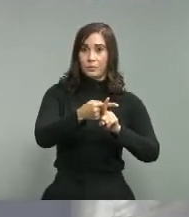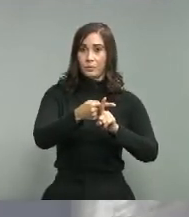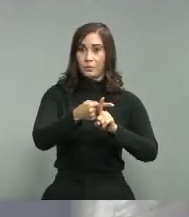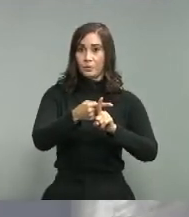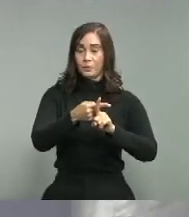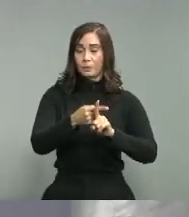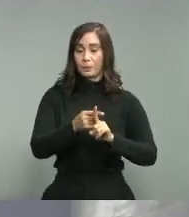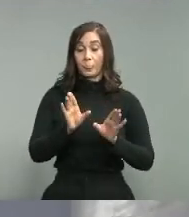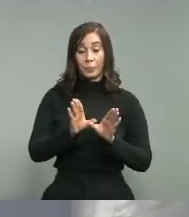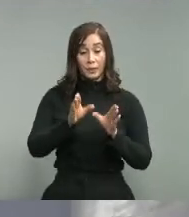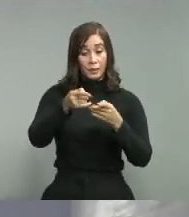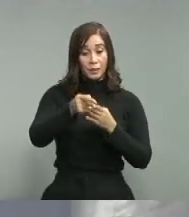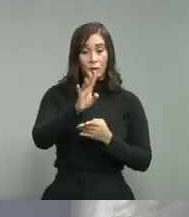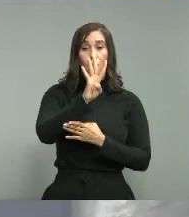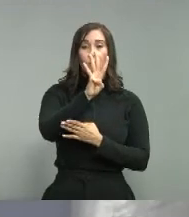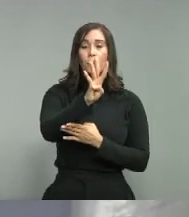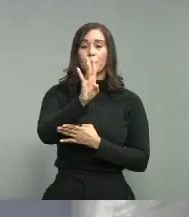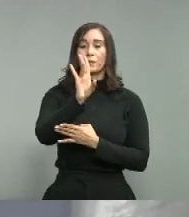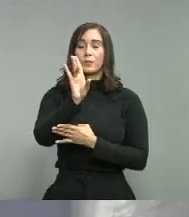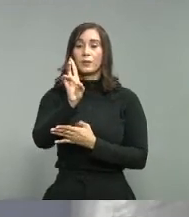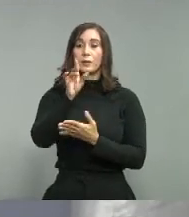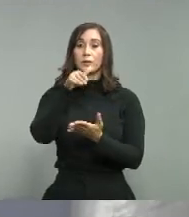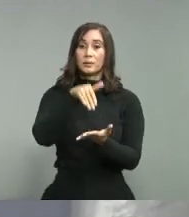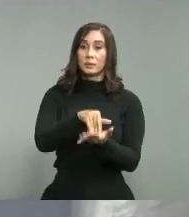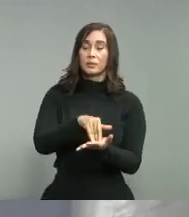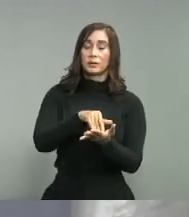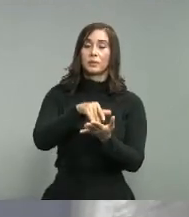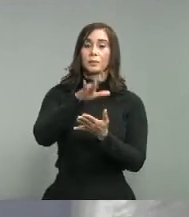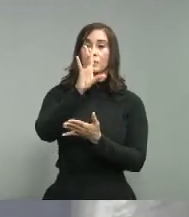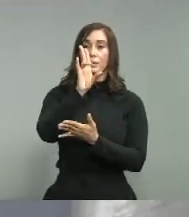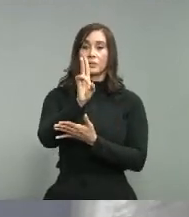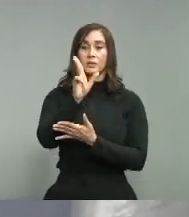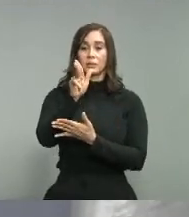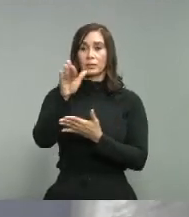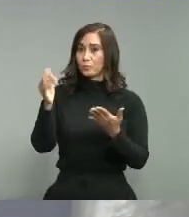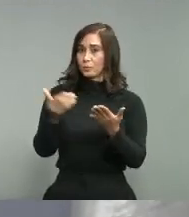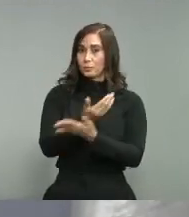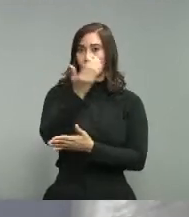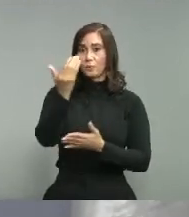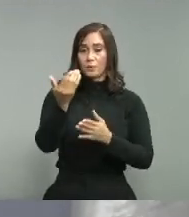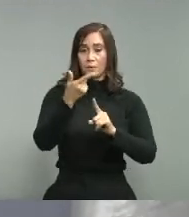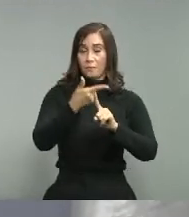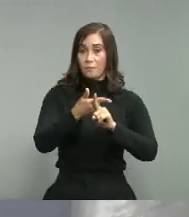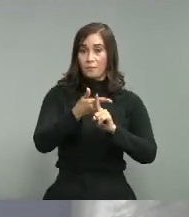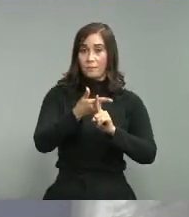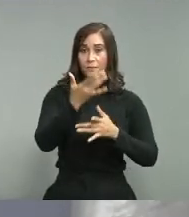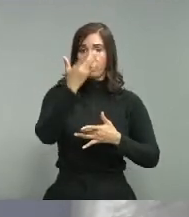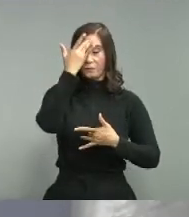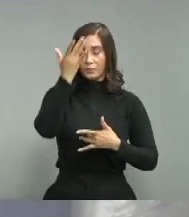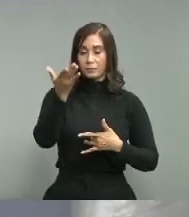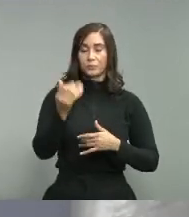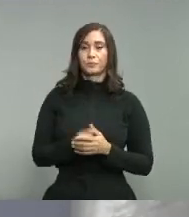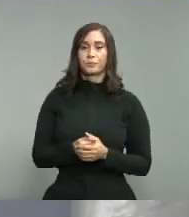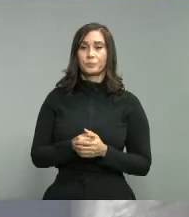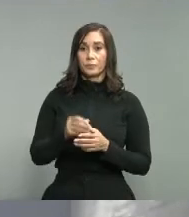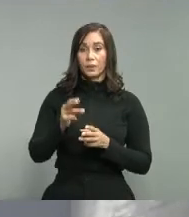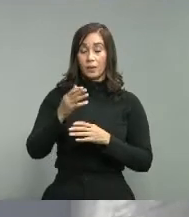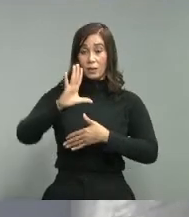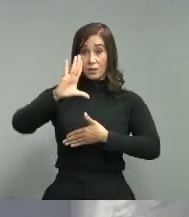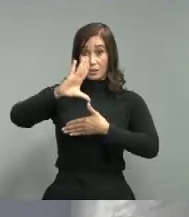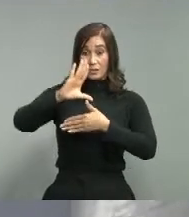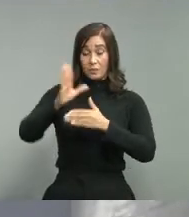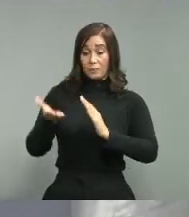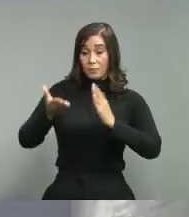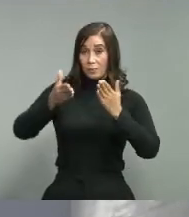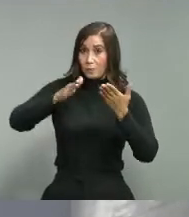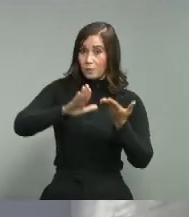cuales 47.073 son nuevos. Las defunciones acumuladas en